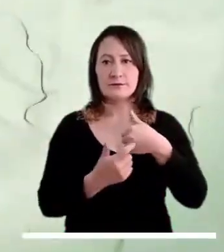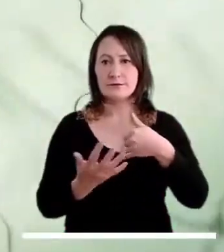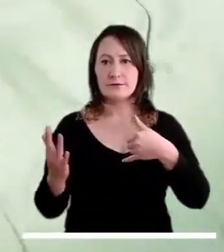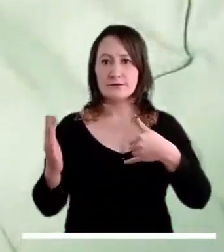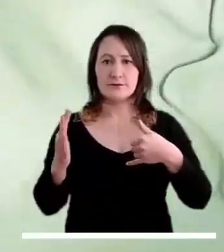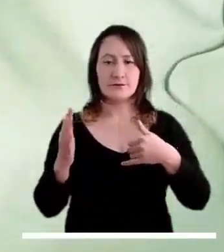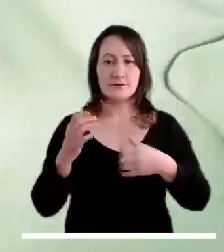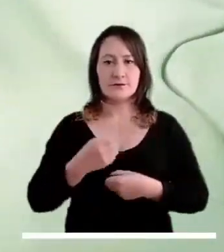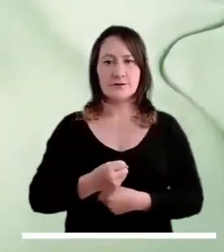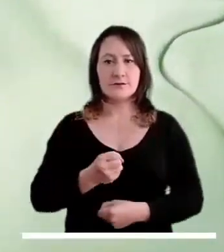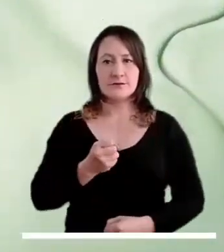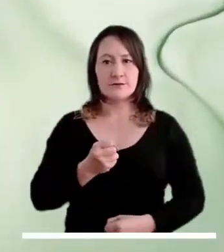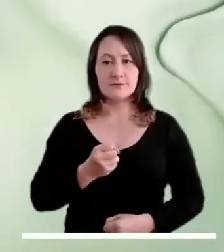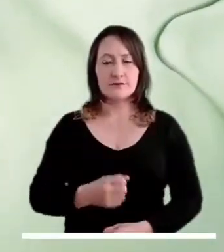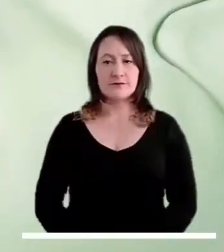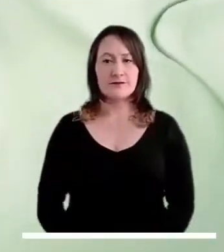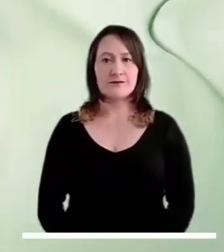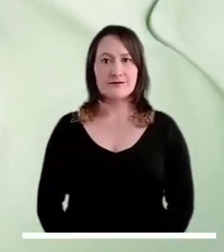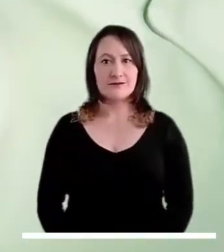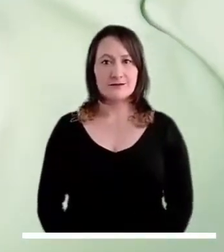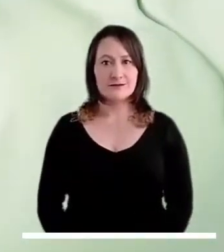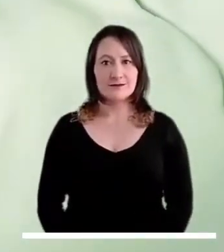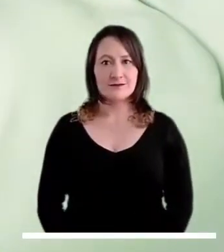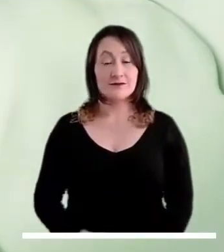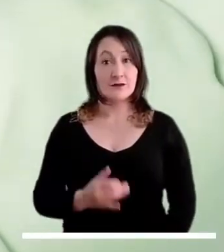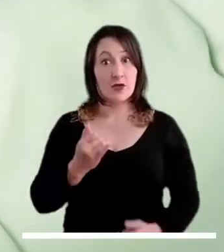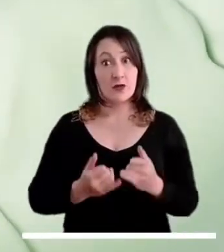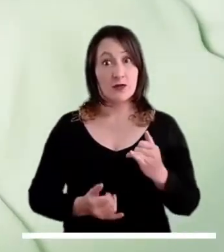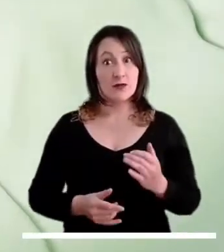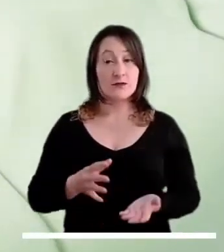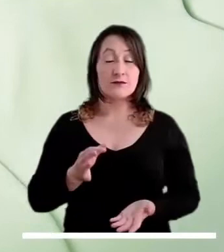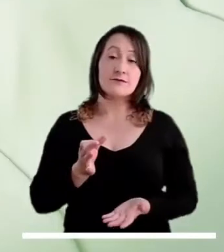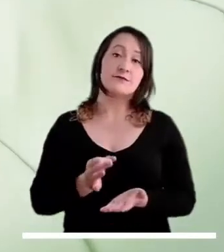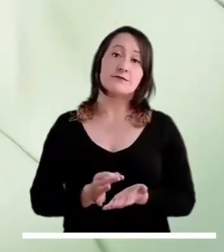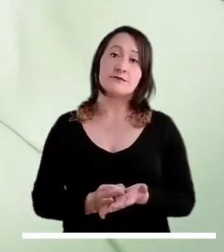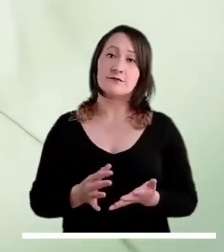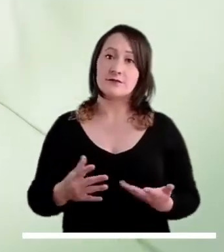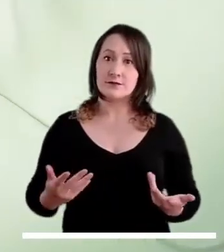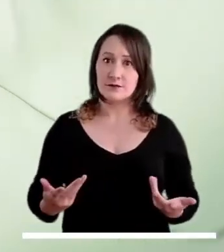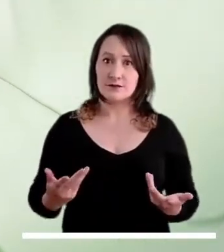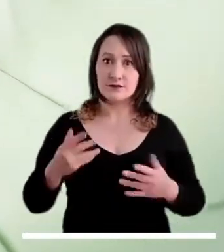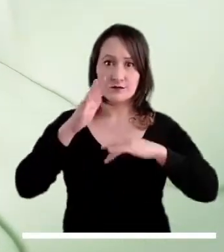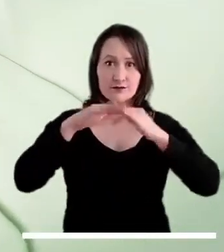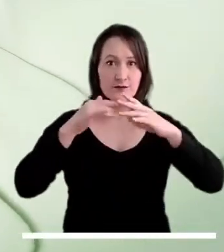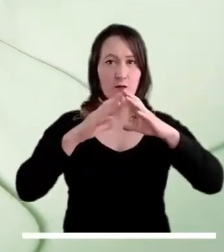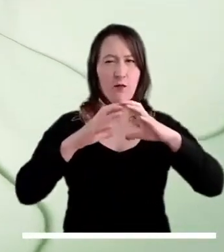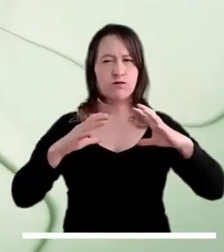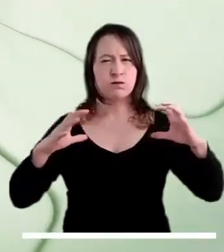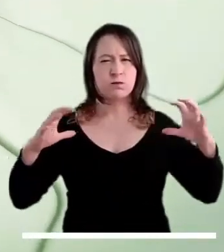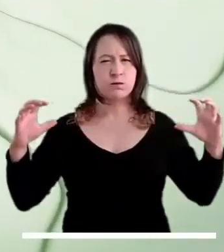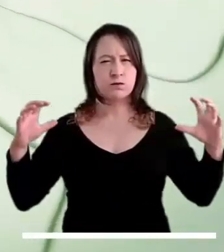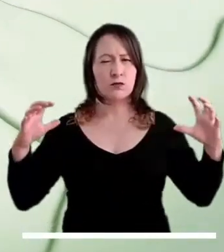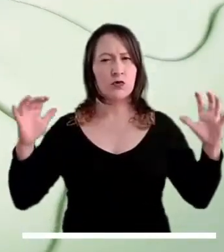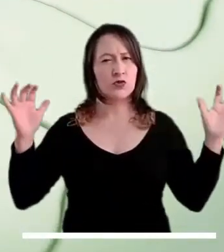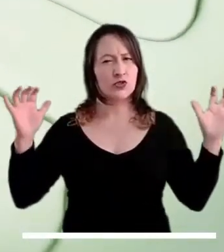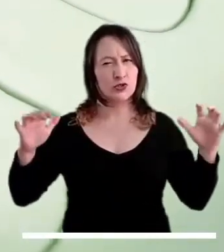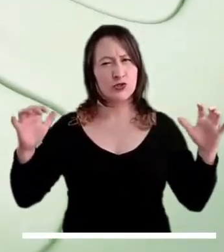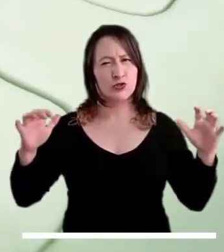último, en la capital del país se calcula un cielo parcialmente cubierto y posibles lloviznas en amplios sectores de la ciudad.